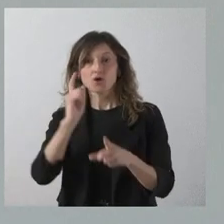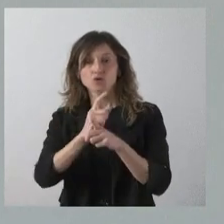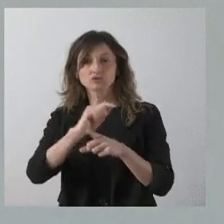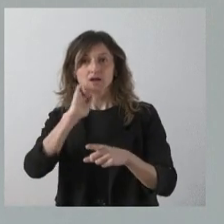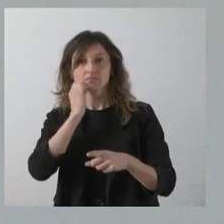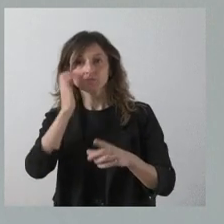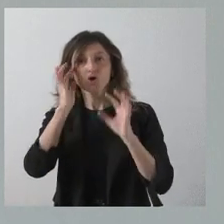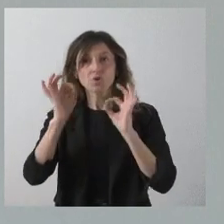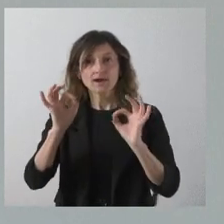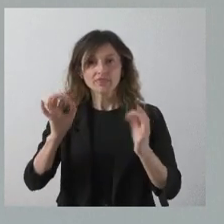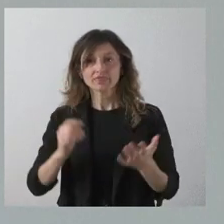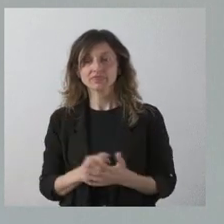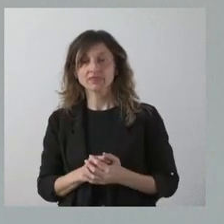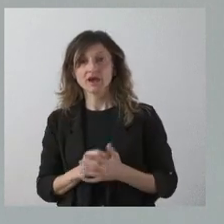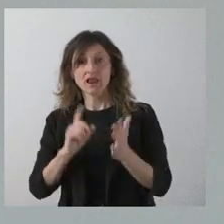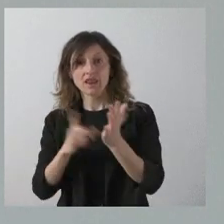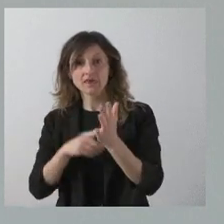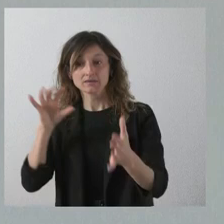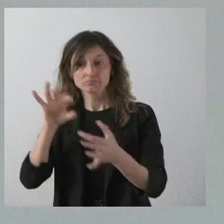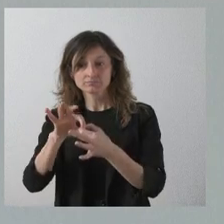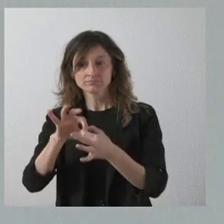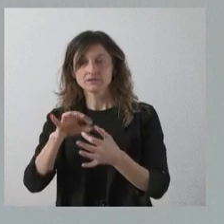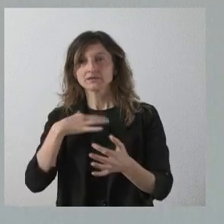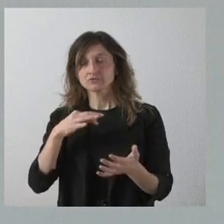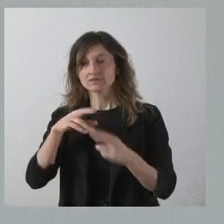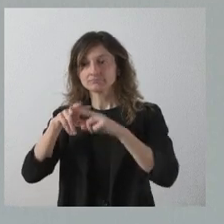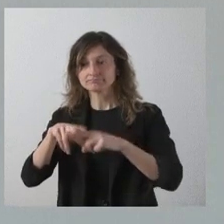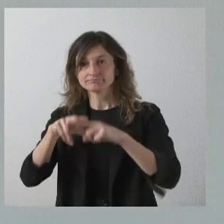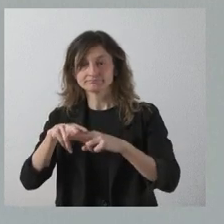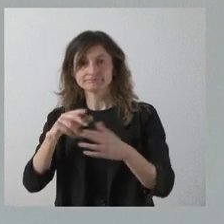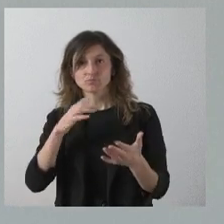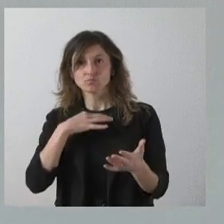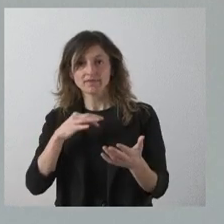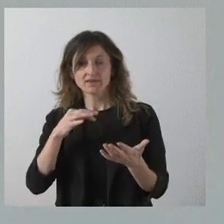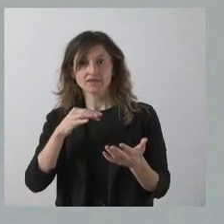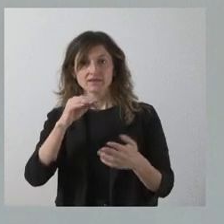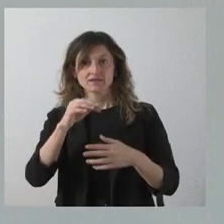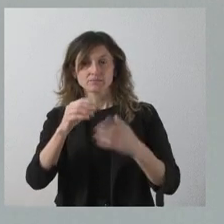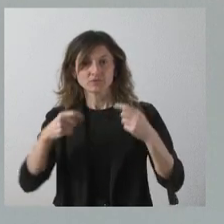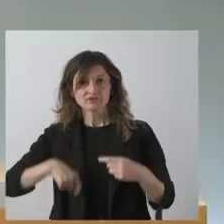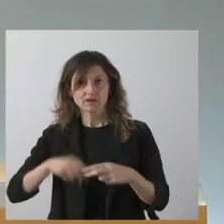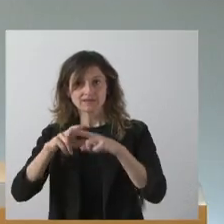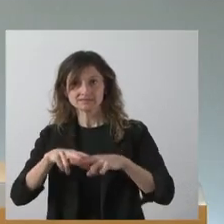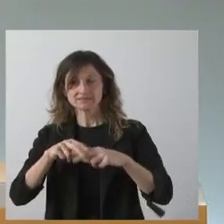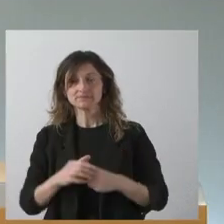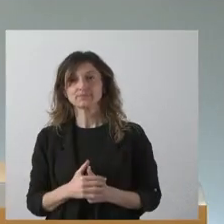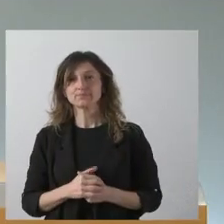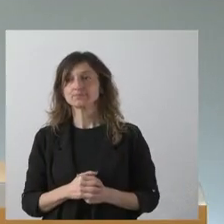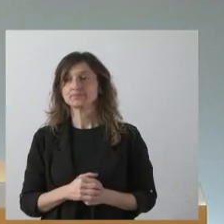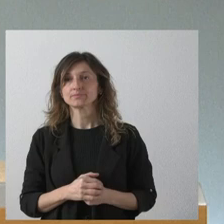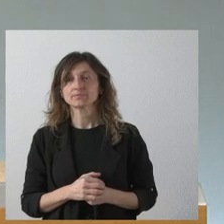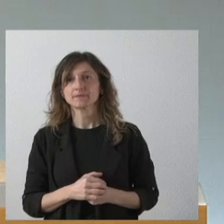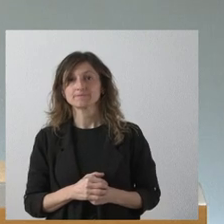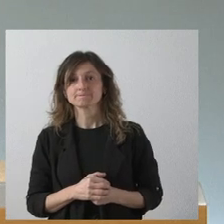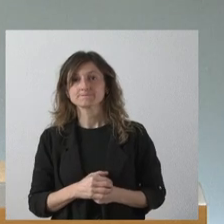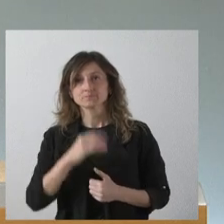y coherencia desde el punto de vista de la ley, pues, sin lugar a dudas, también son consideradas y analizadas por parte de los profesionales. Le